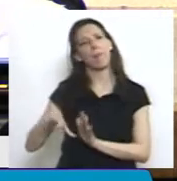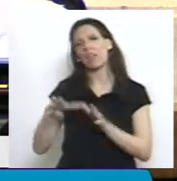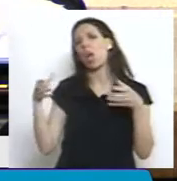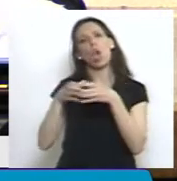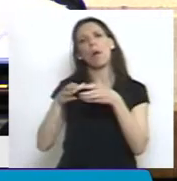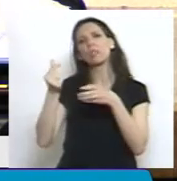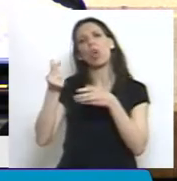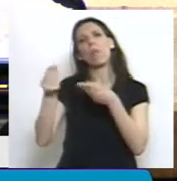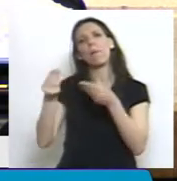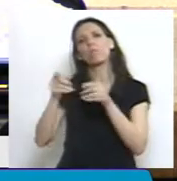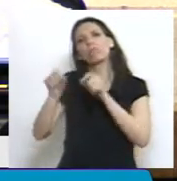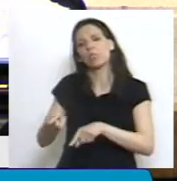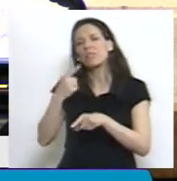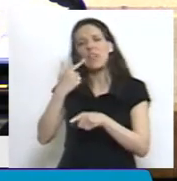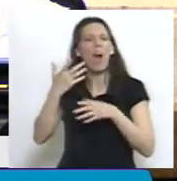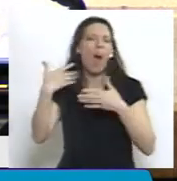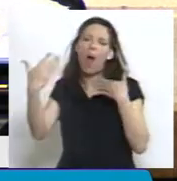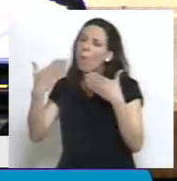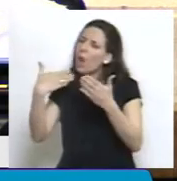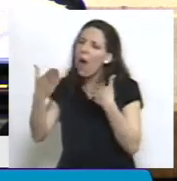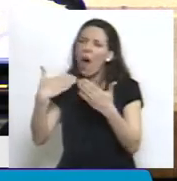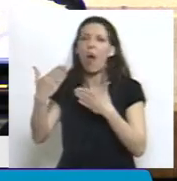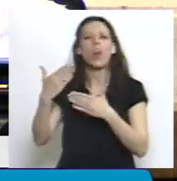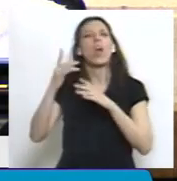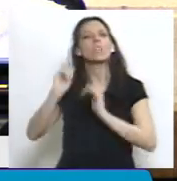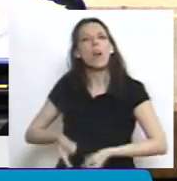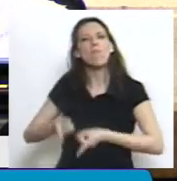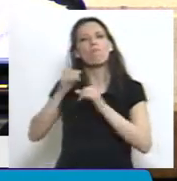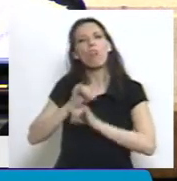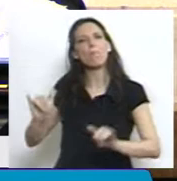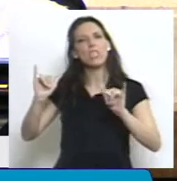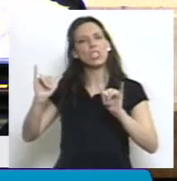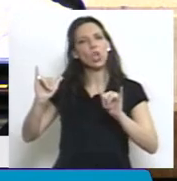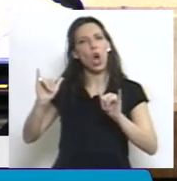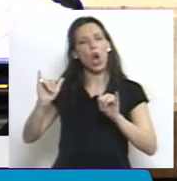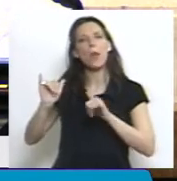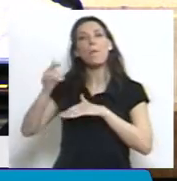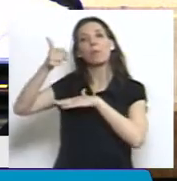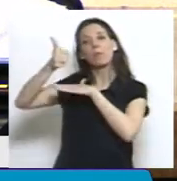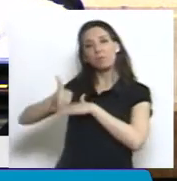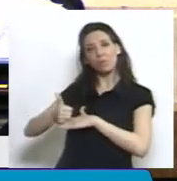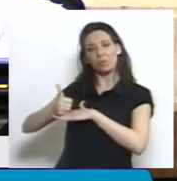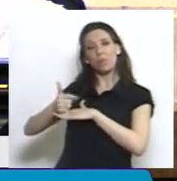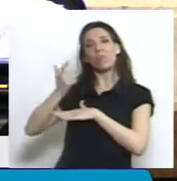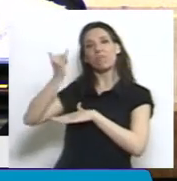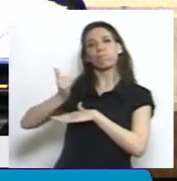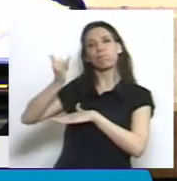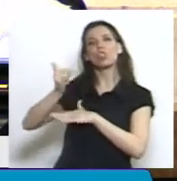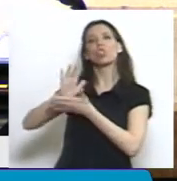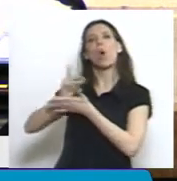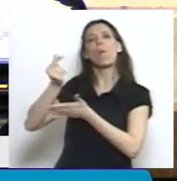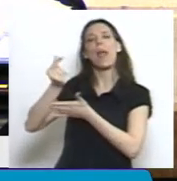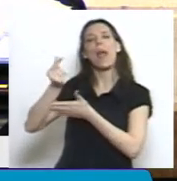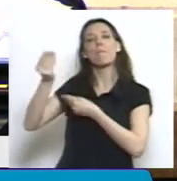correspondiente, amén de la información que ha presentado el miembro de la comisión que presentó este proyecto de ley.